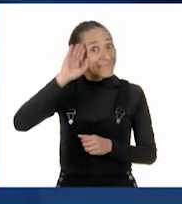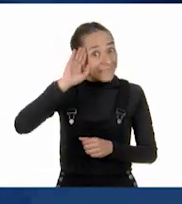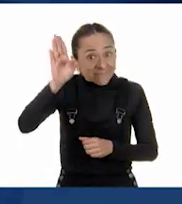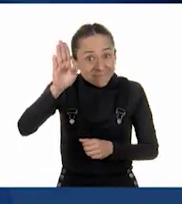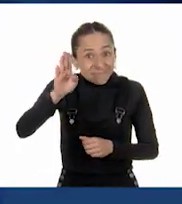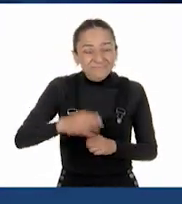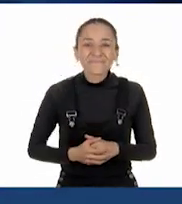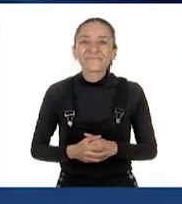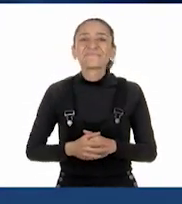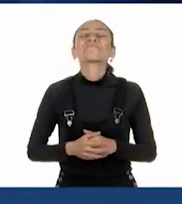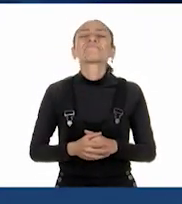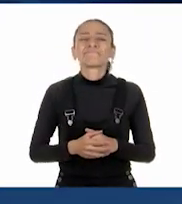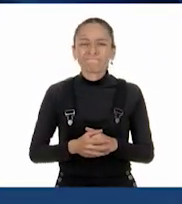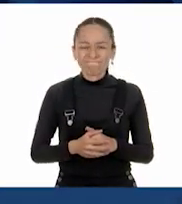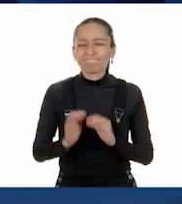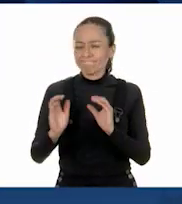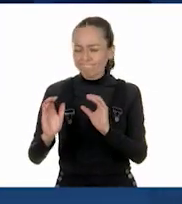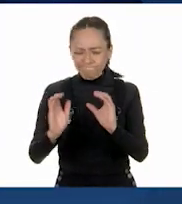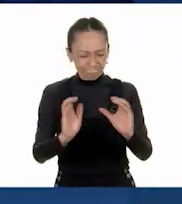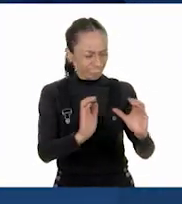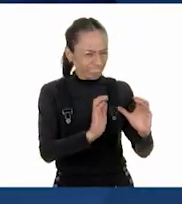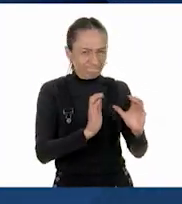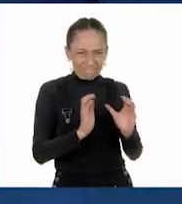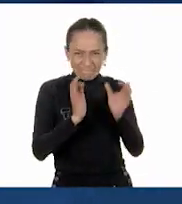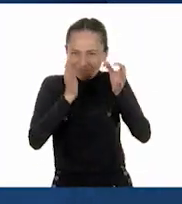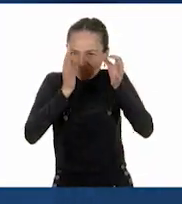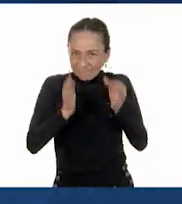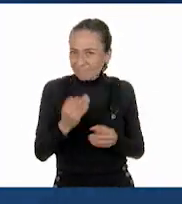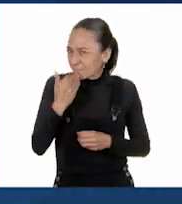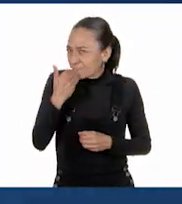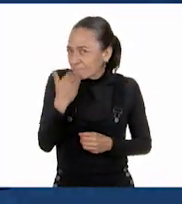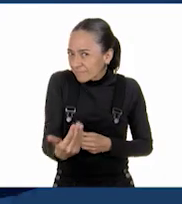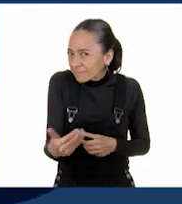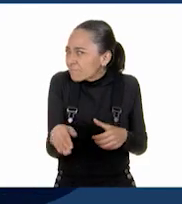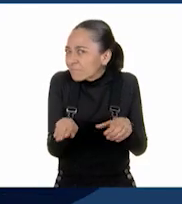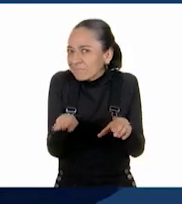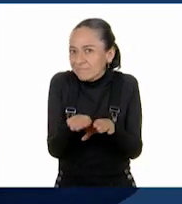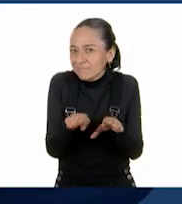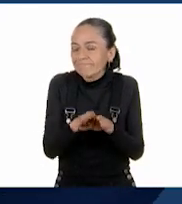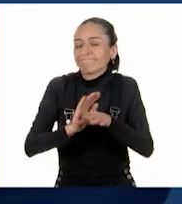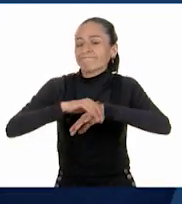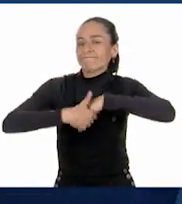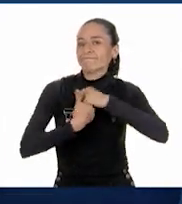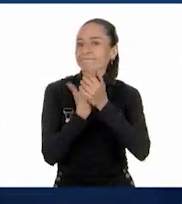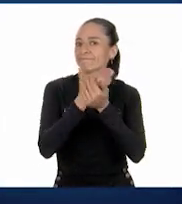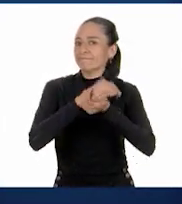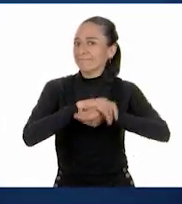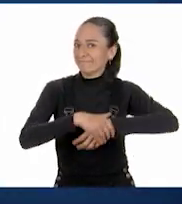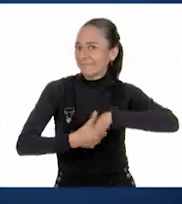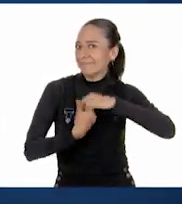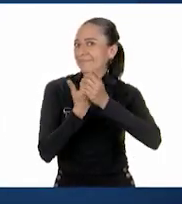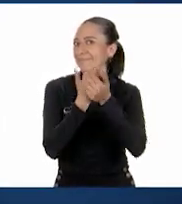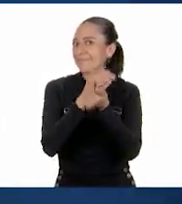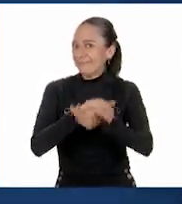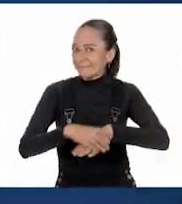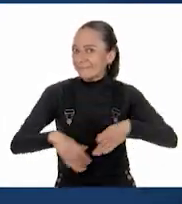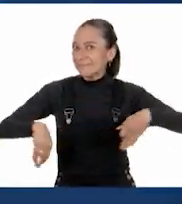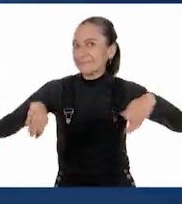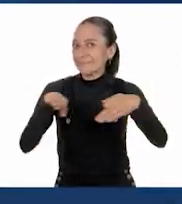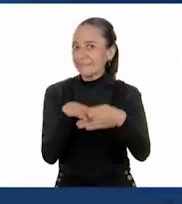La mejor forma de cuidarnos es lavarnos las manos frecuentemente con agua y jabón